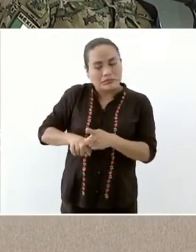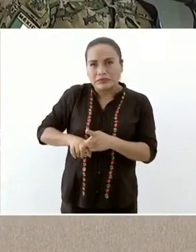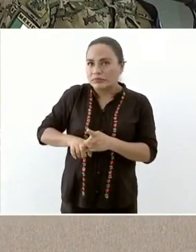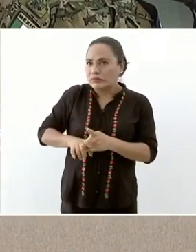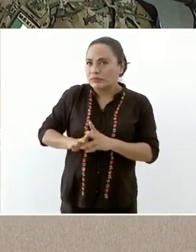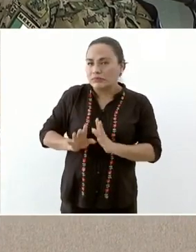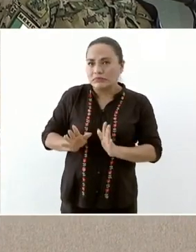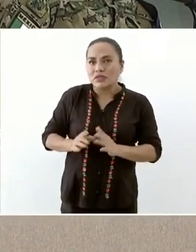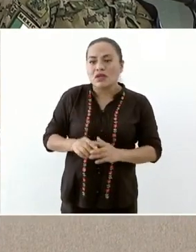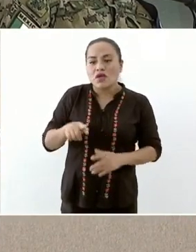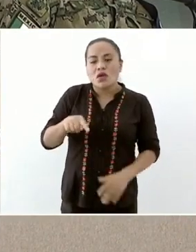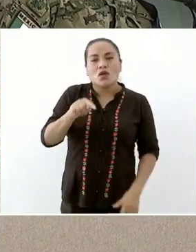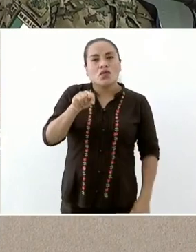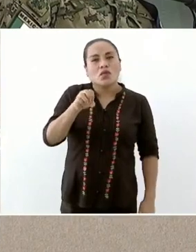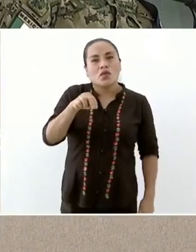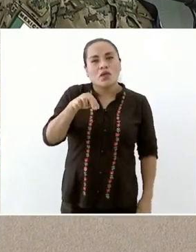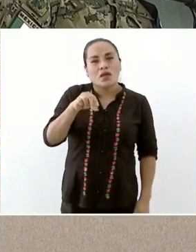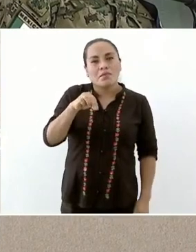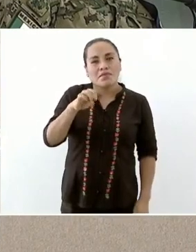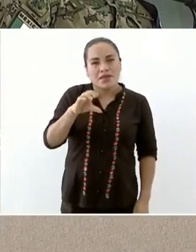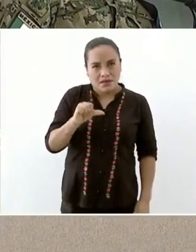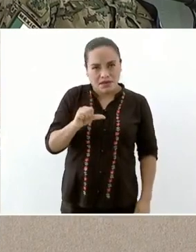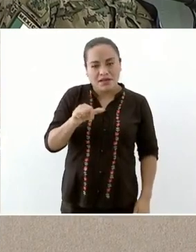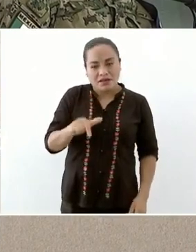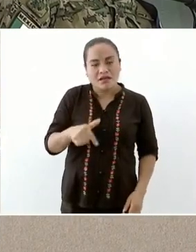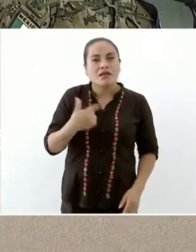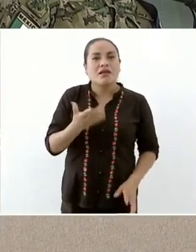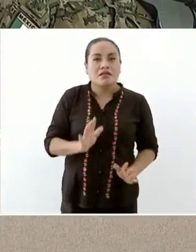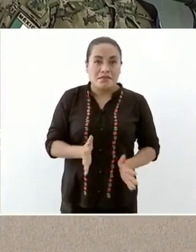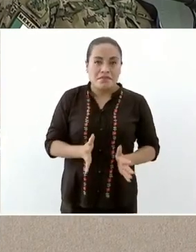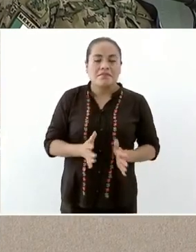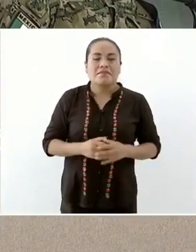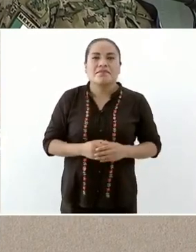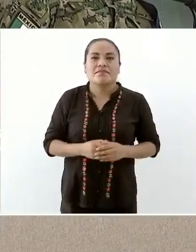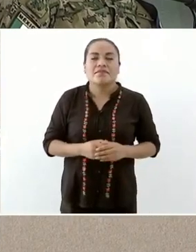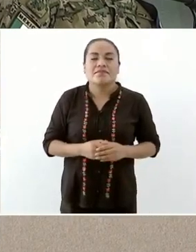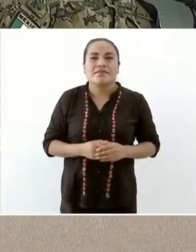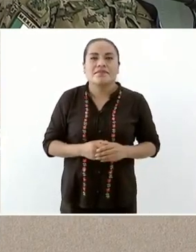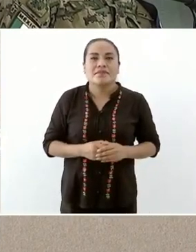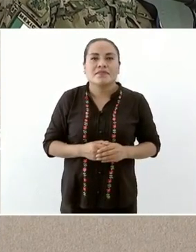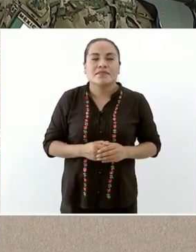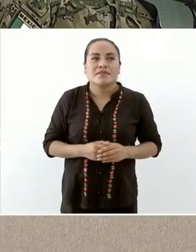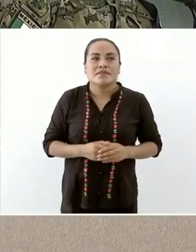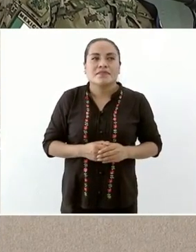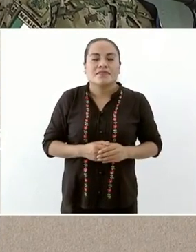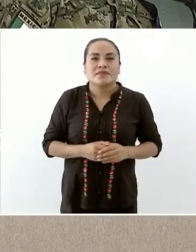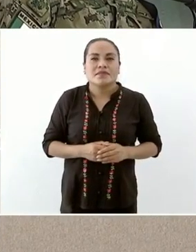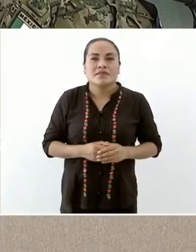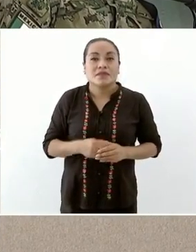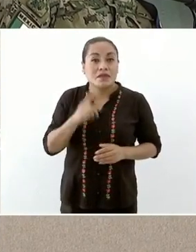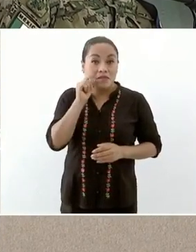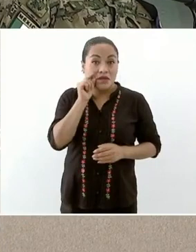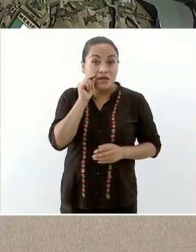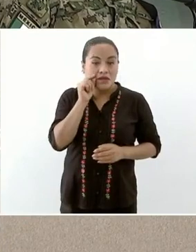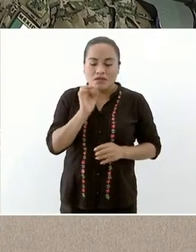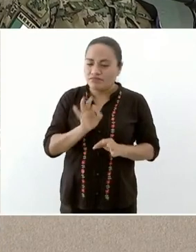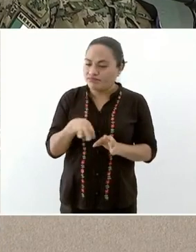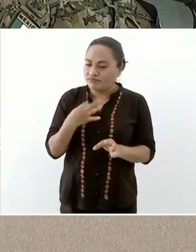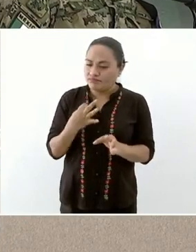en tonameca y ya mañana tienen que estar ya terminado